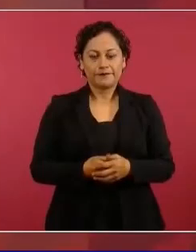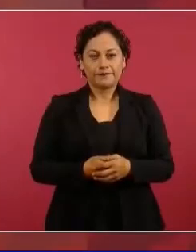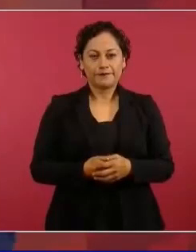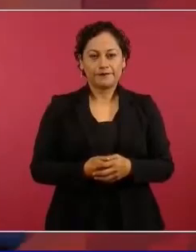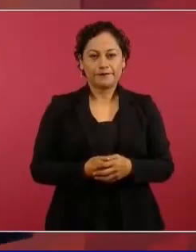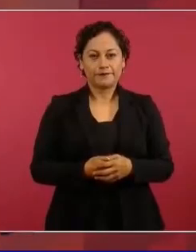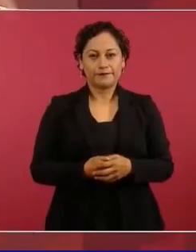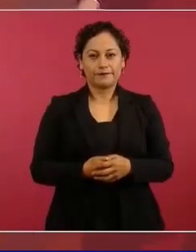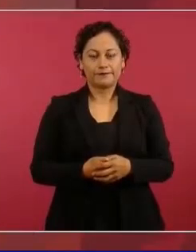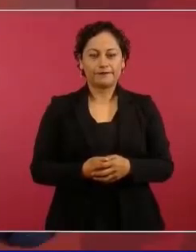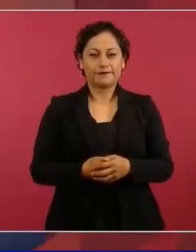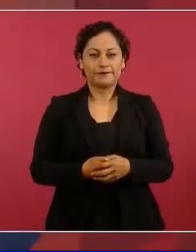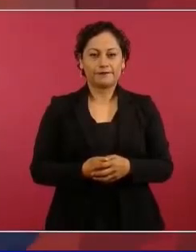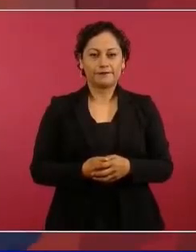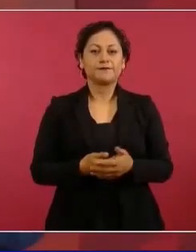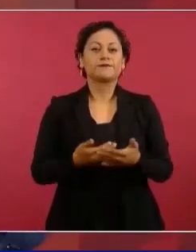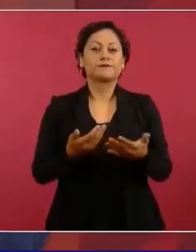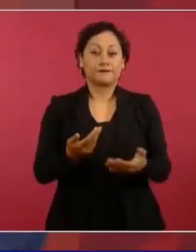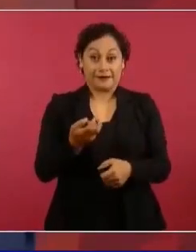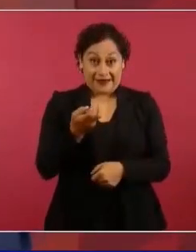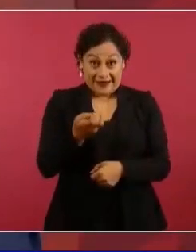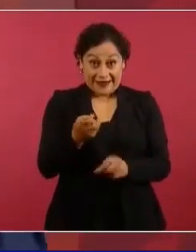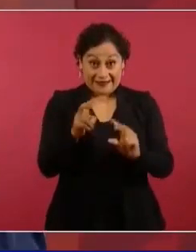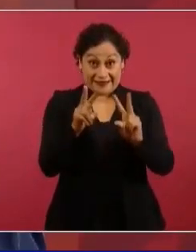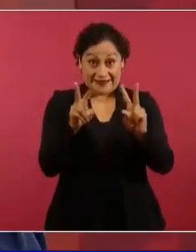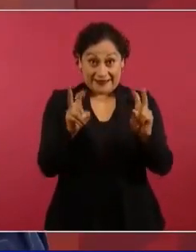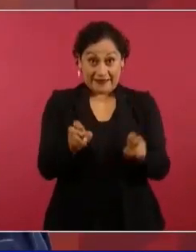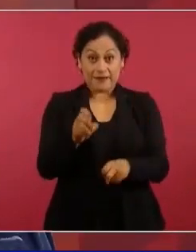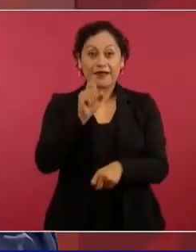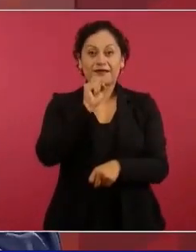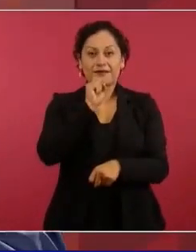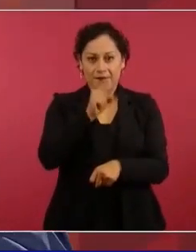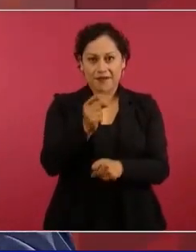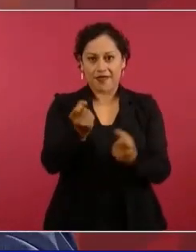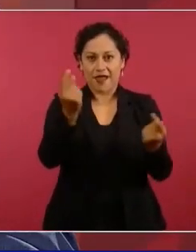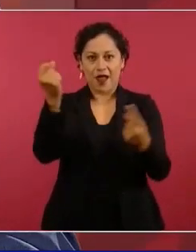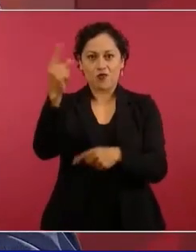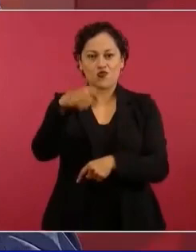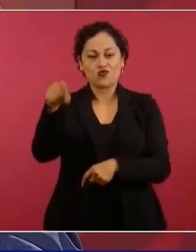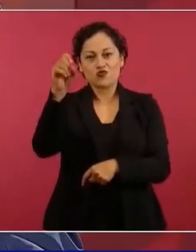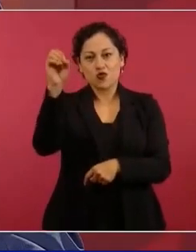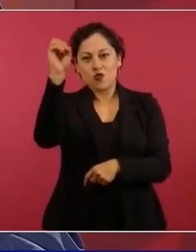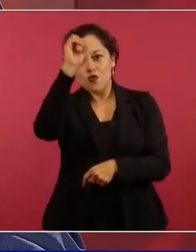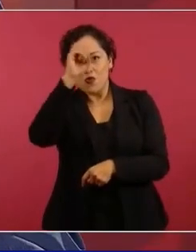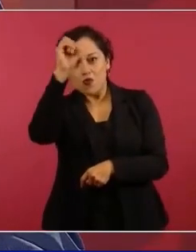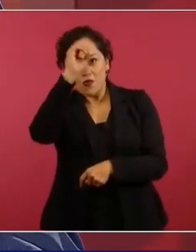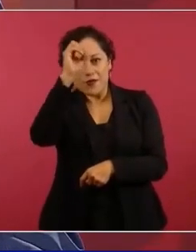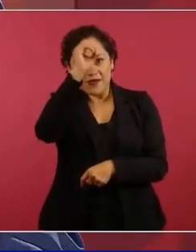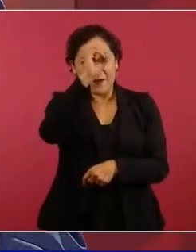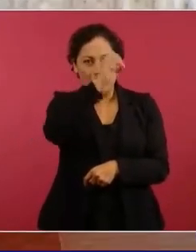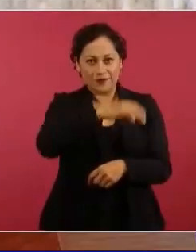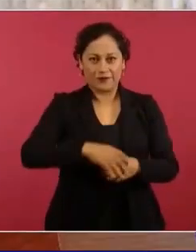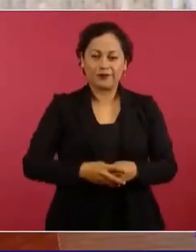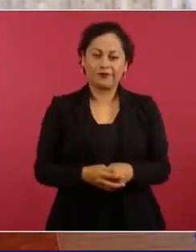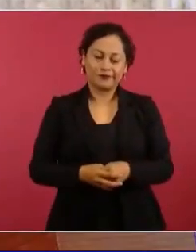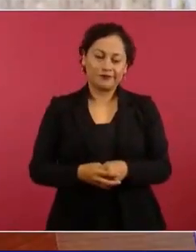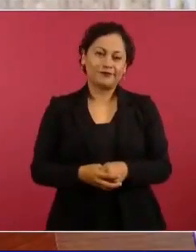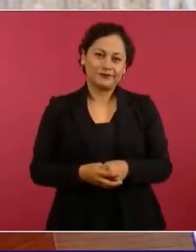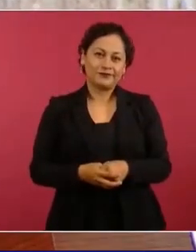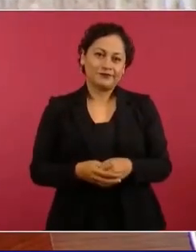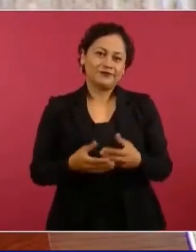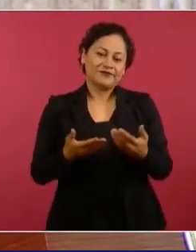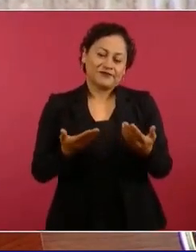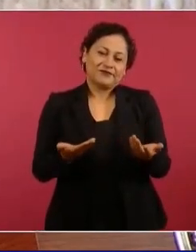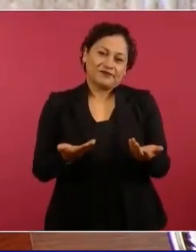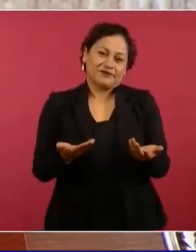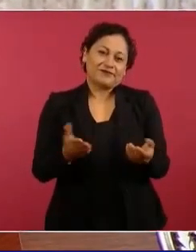Y también generó polémica, porque no